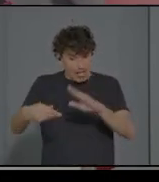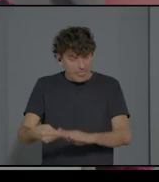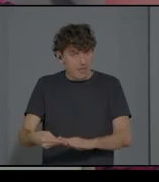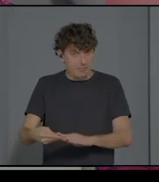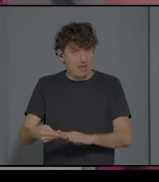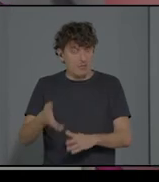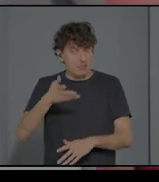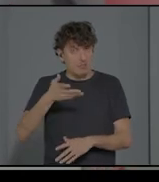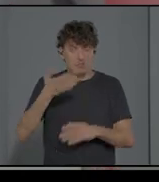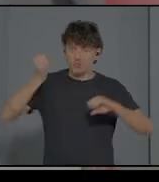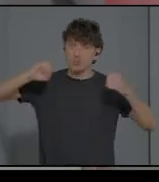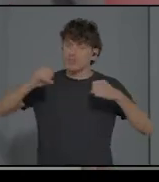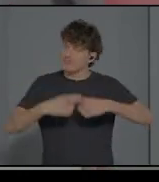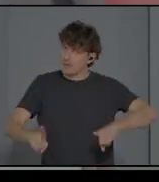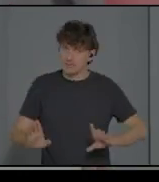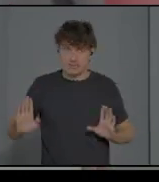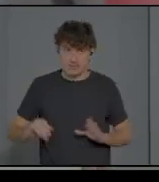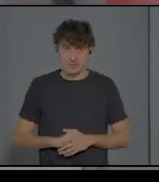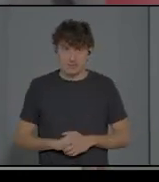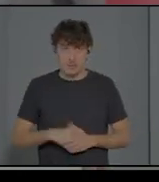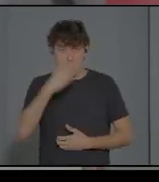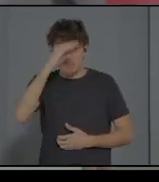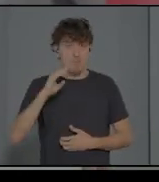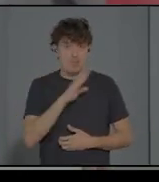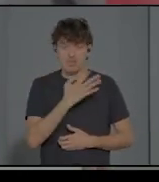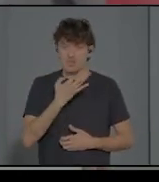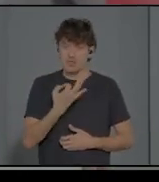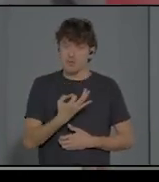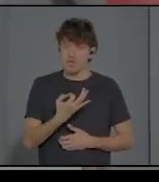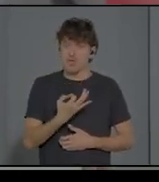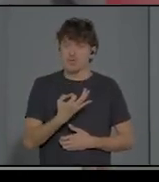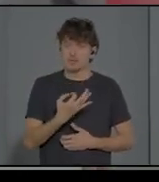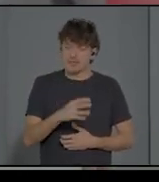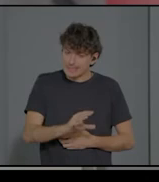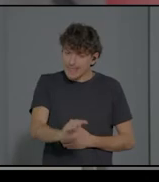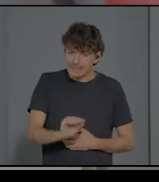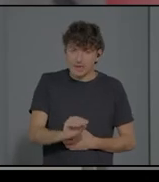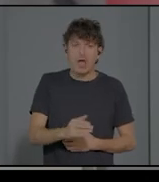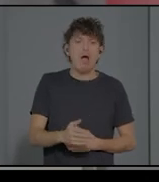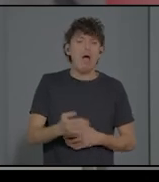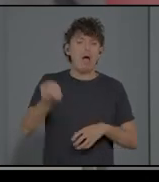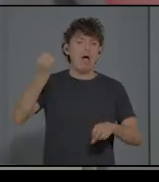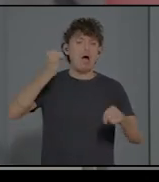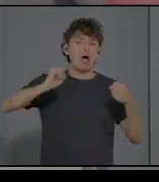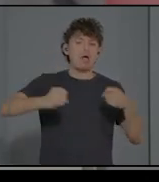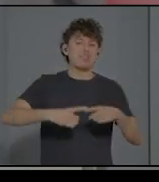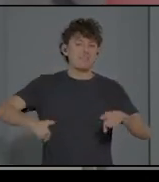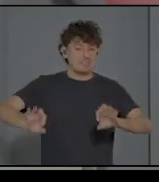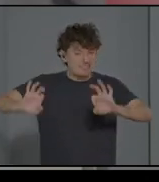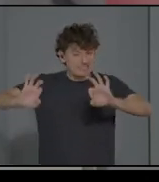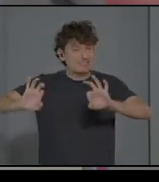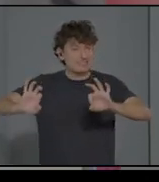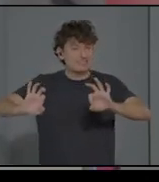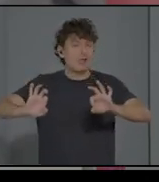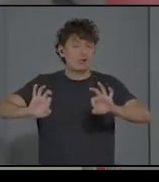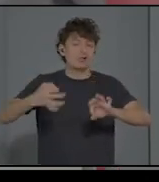progenitor tiene que decir, ah, mira, pues, mira, actúa de esta forma. Ah, mira, pues solo necesita que yo le tranquilice y